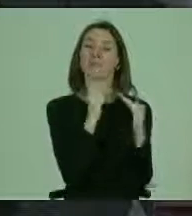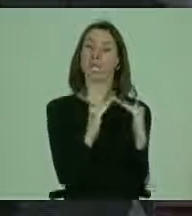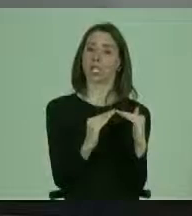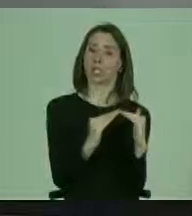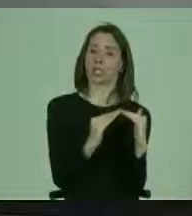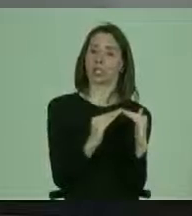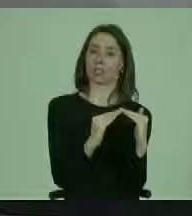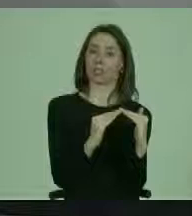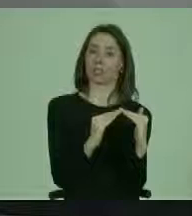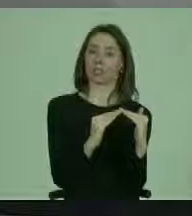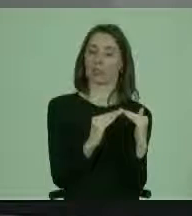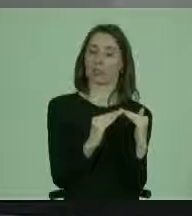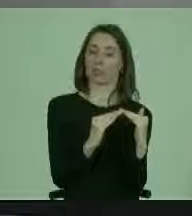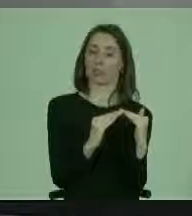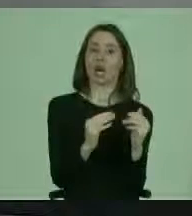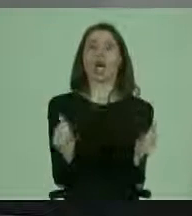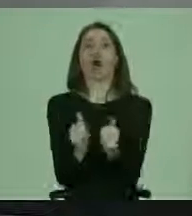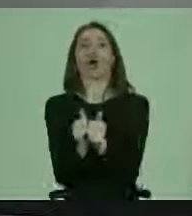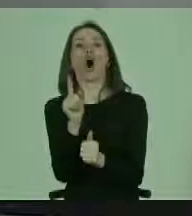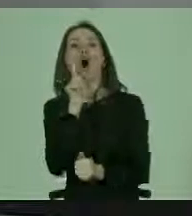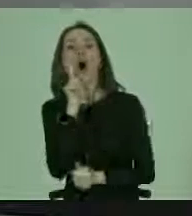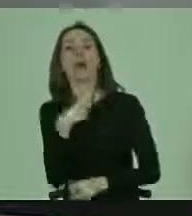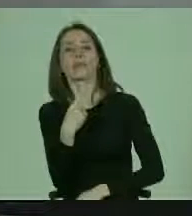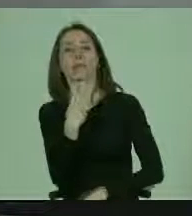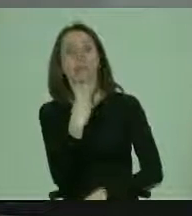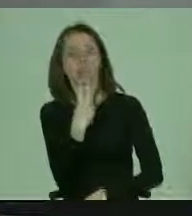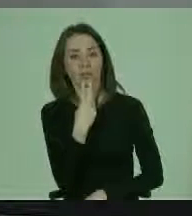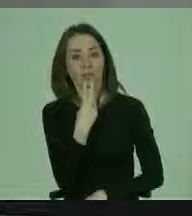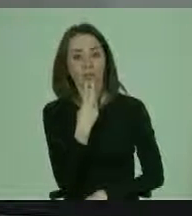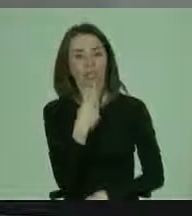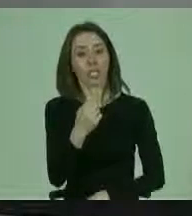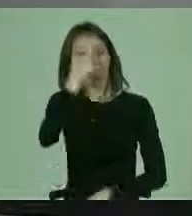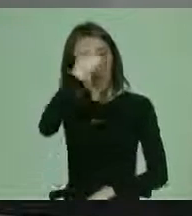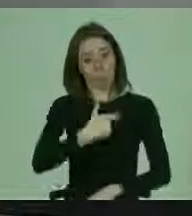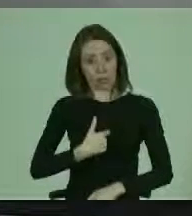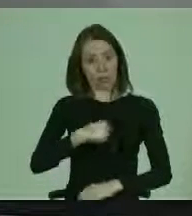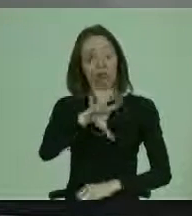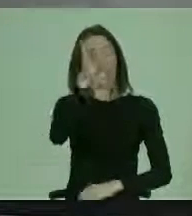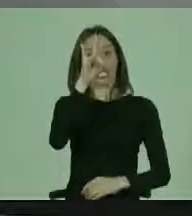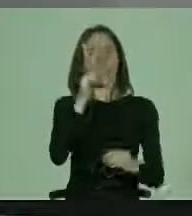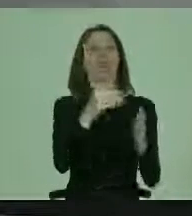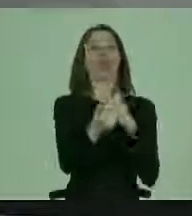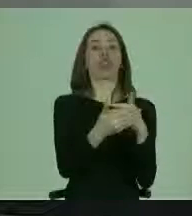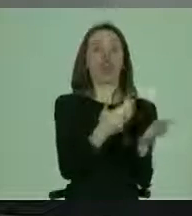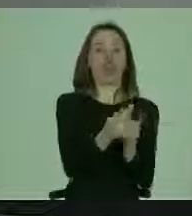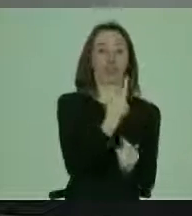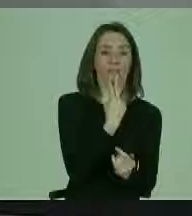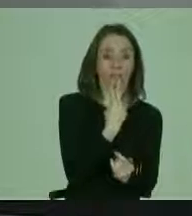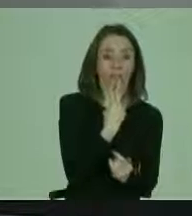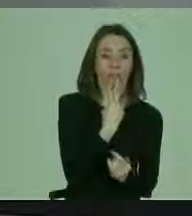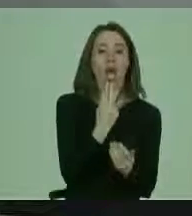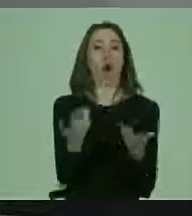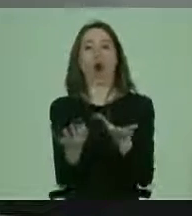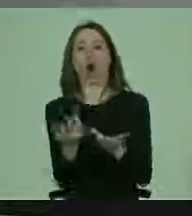y con quién lo va a hacer. Elige el lugar donde vivir, cómo y con quién.